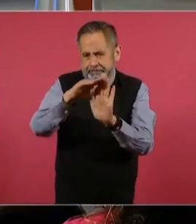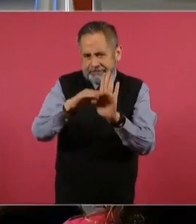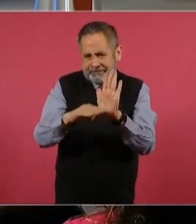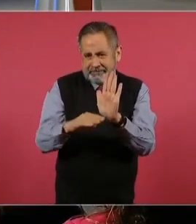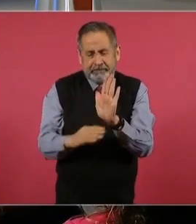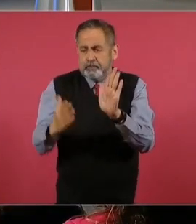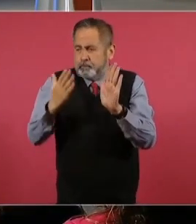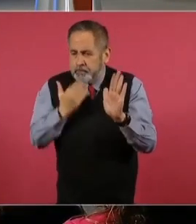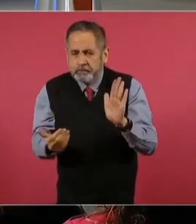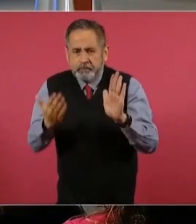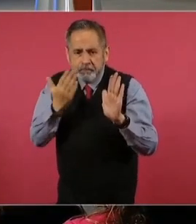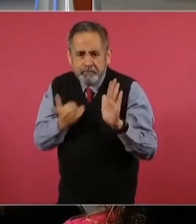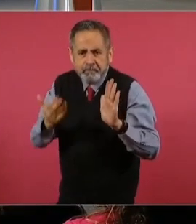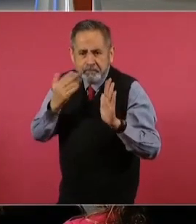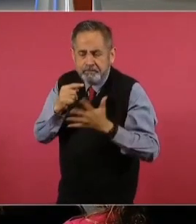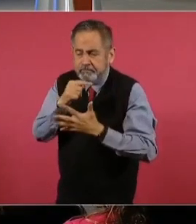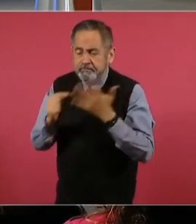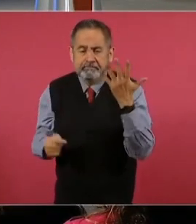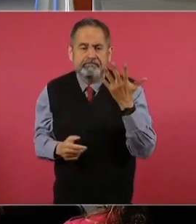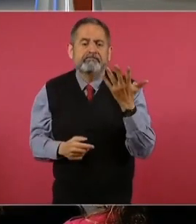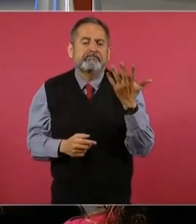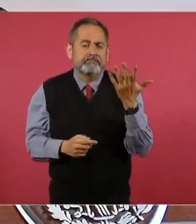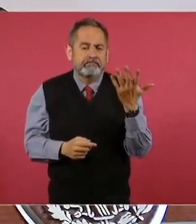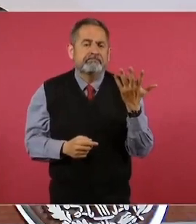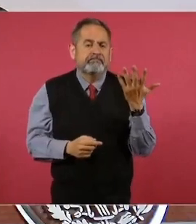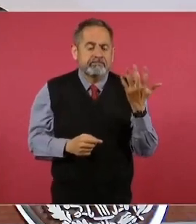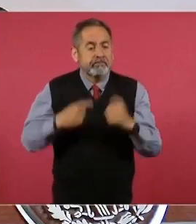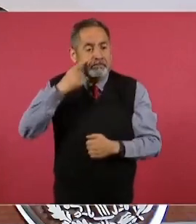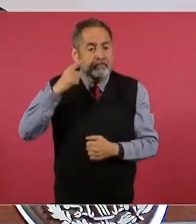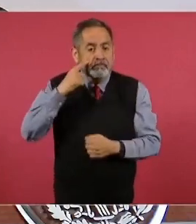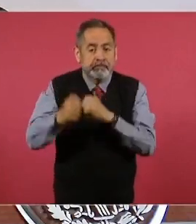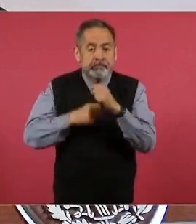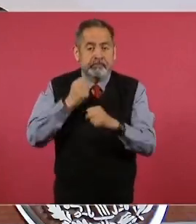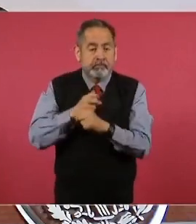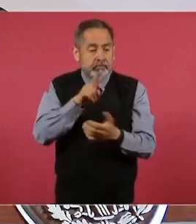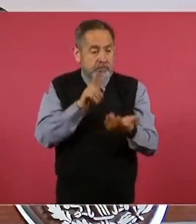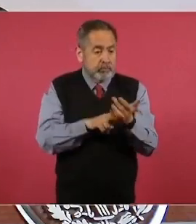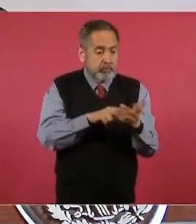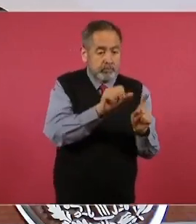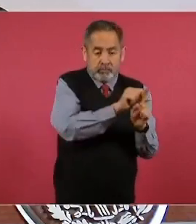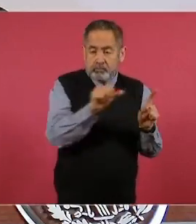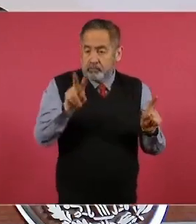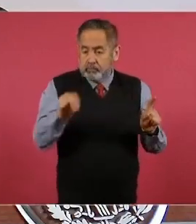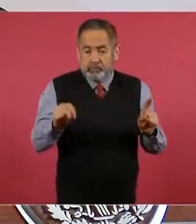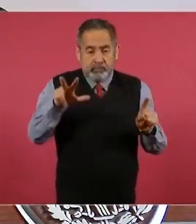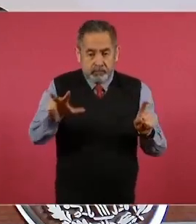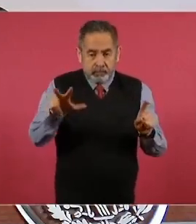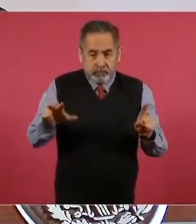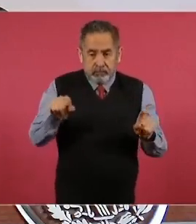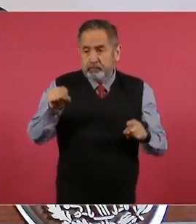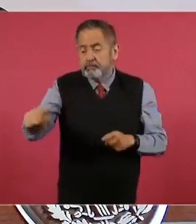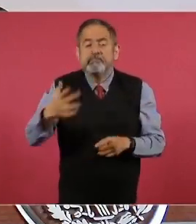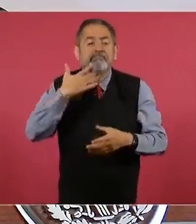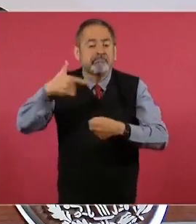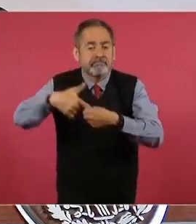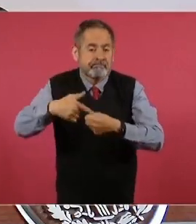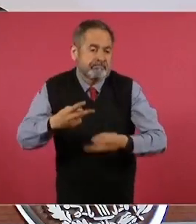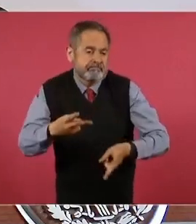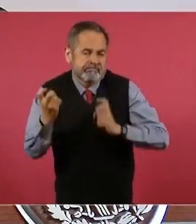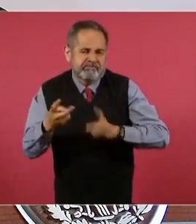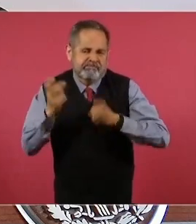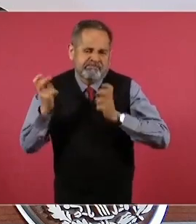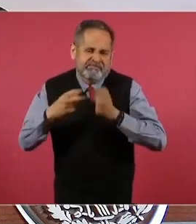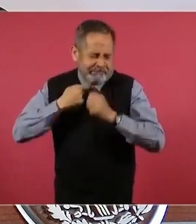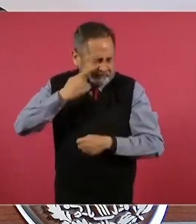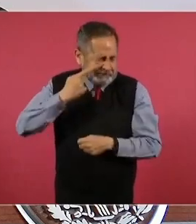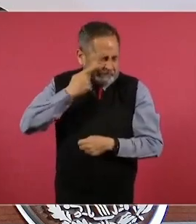el Coneval. Aunado a esto, de dos mil a dos mil dieciocho, el robo de combustible proliferó en el